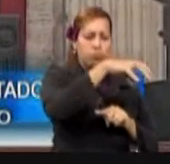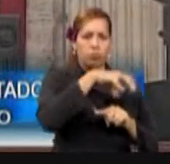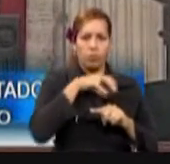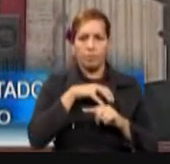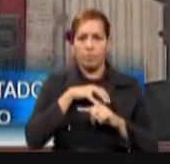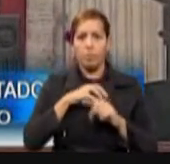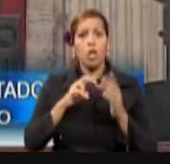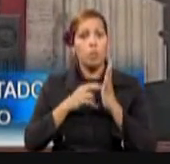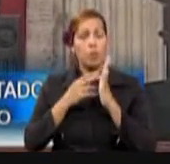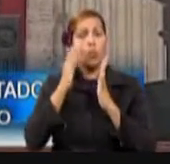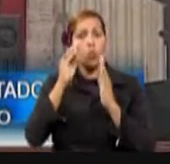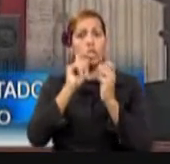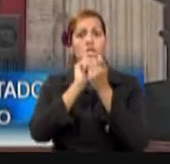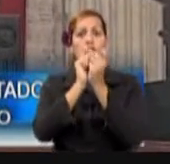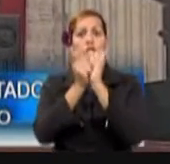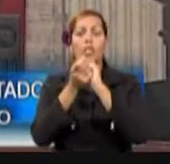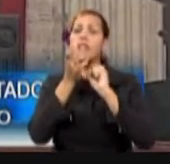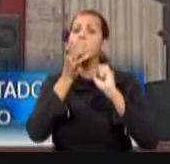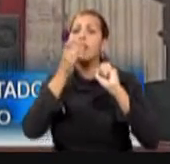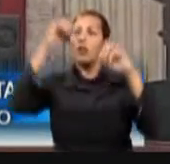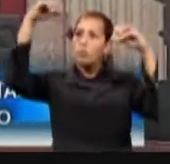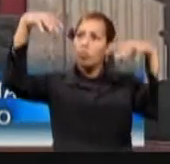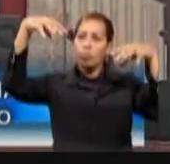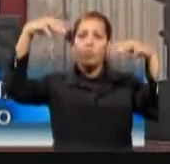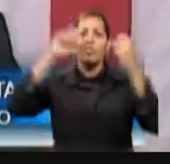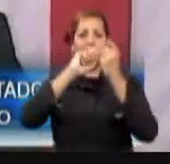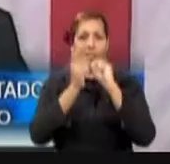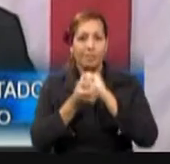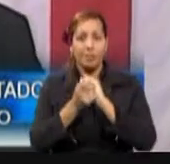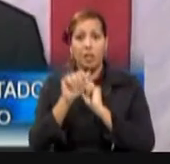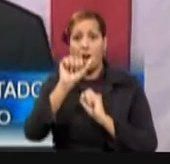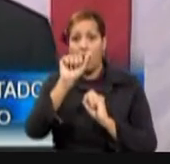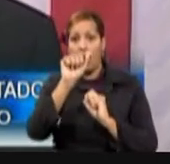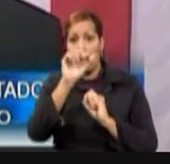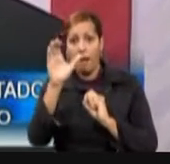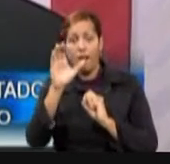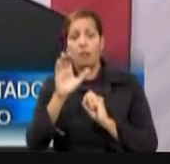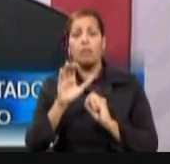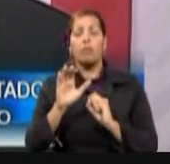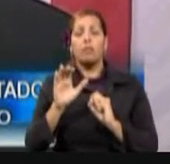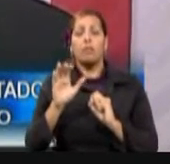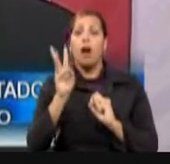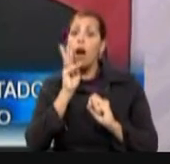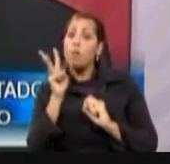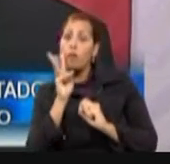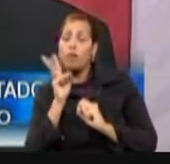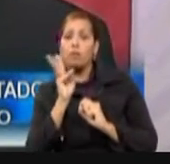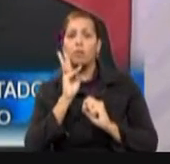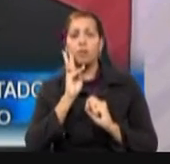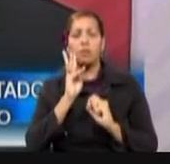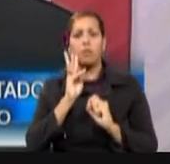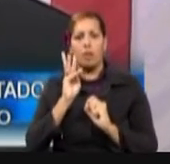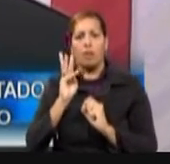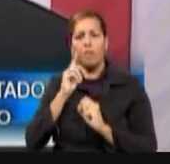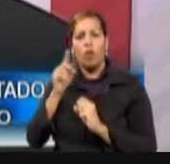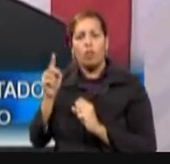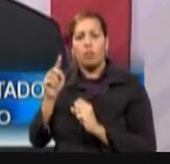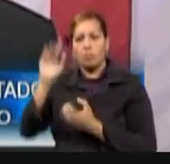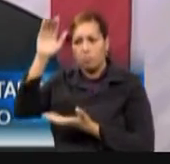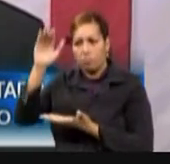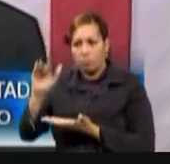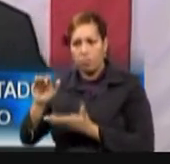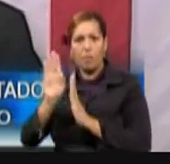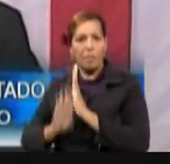reemplazo de los sistemas de iluminación, acondicionamiento de aire y agua por sistemas modernos y más eficientes que reducen el consumo,